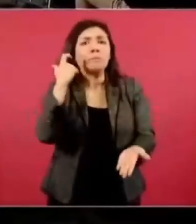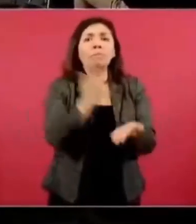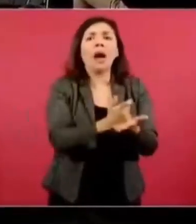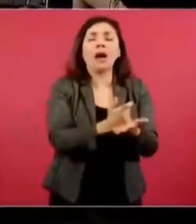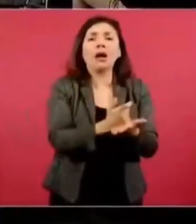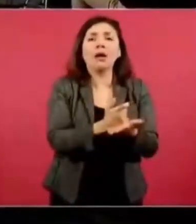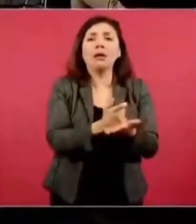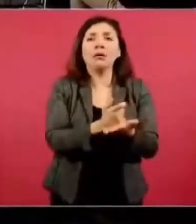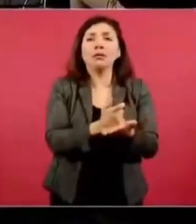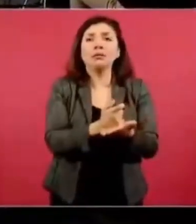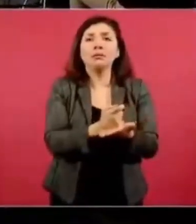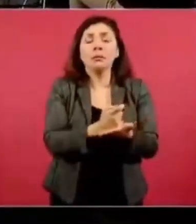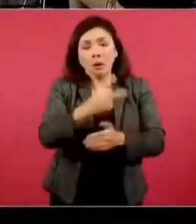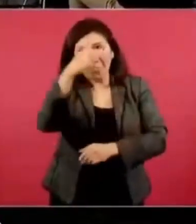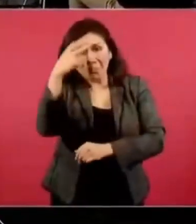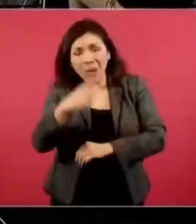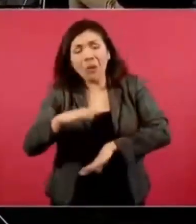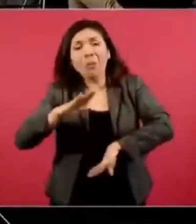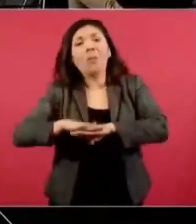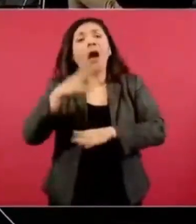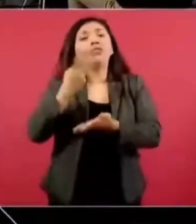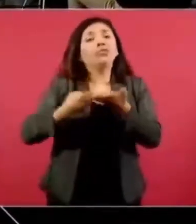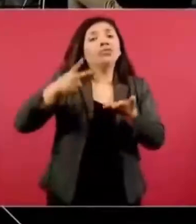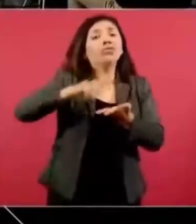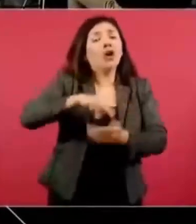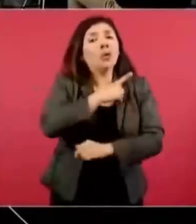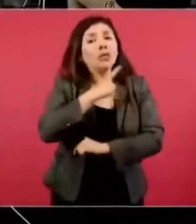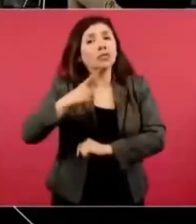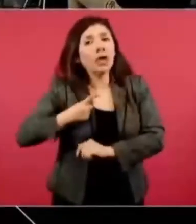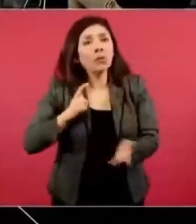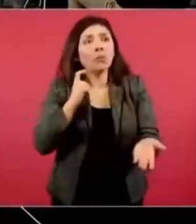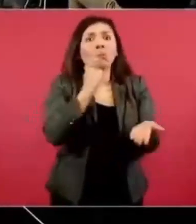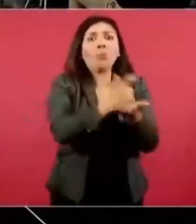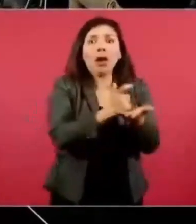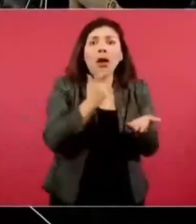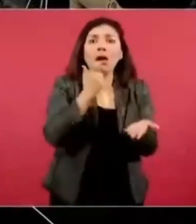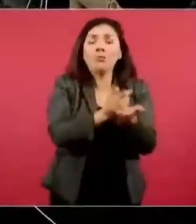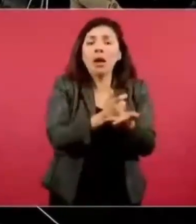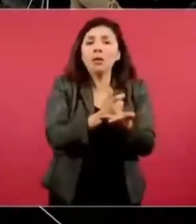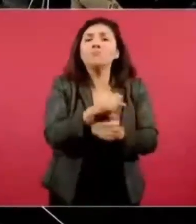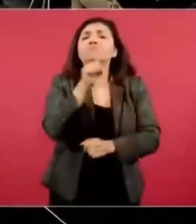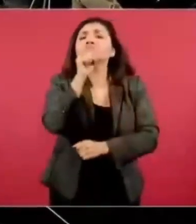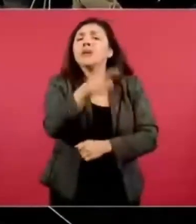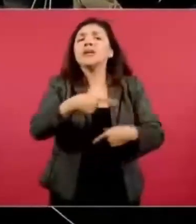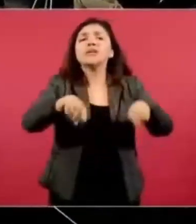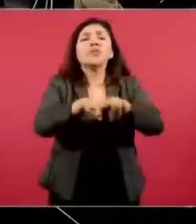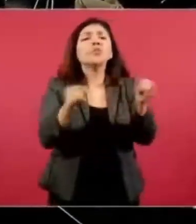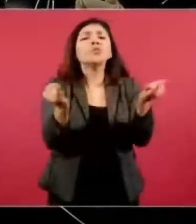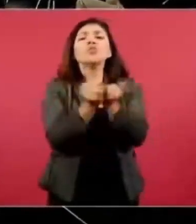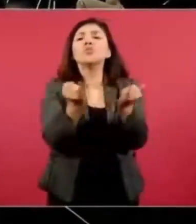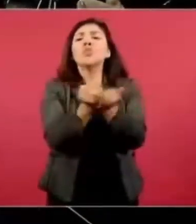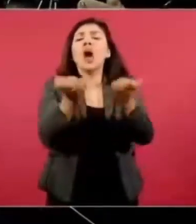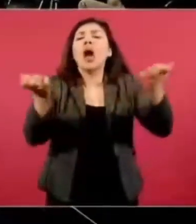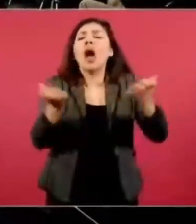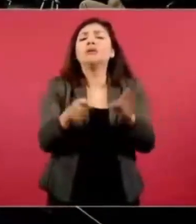aplicando la misma política de Salinas.